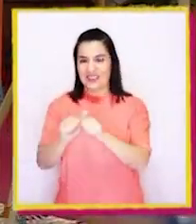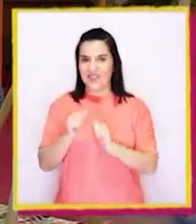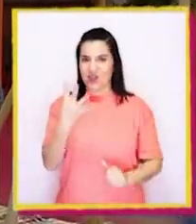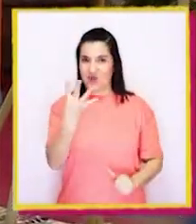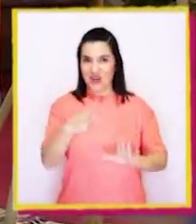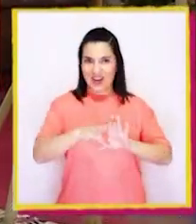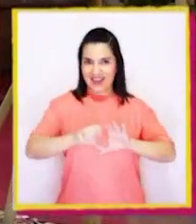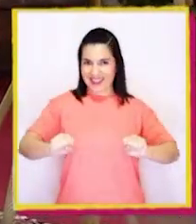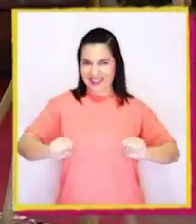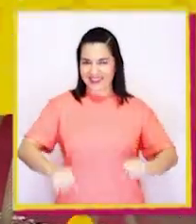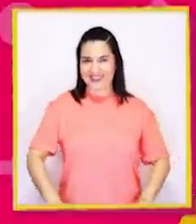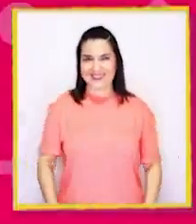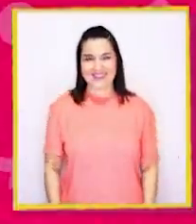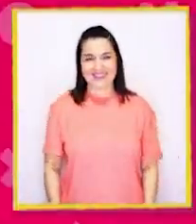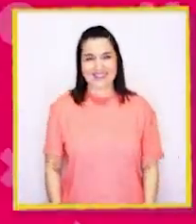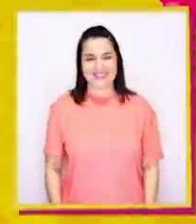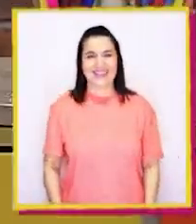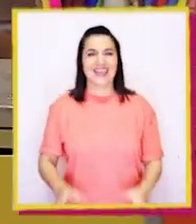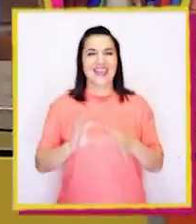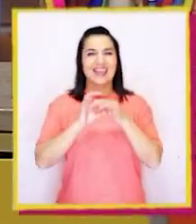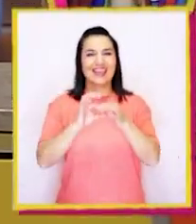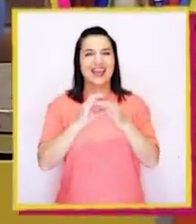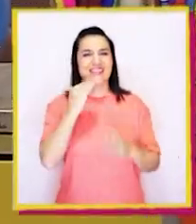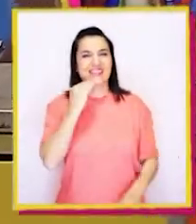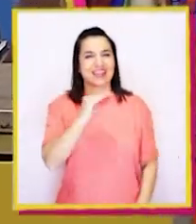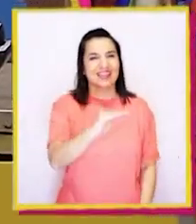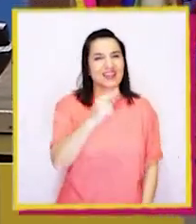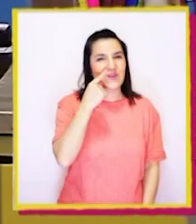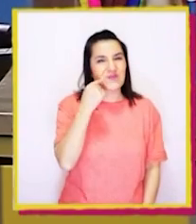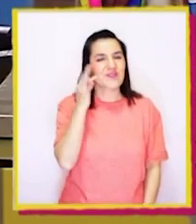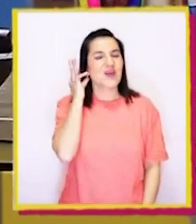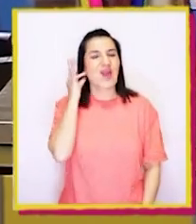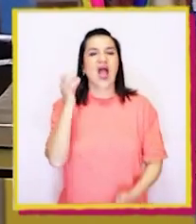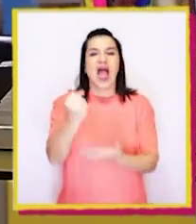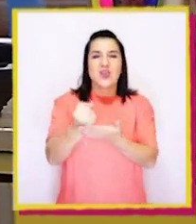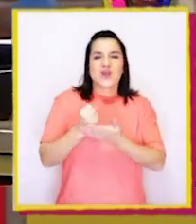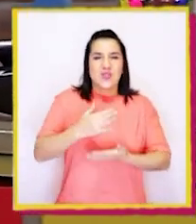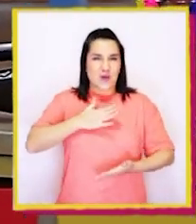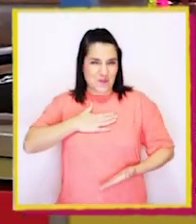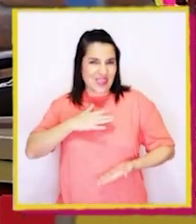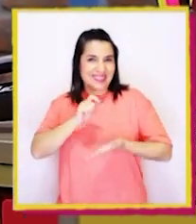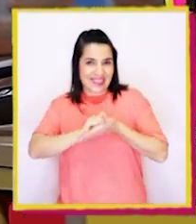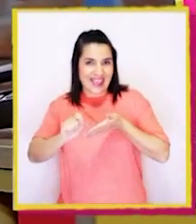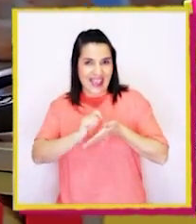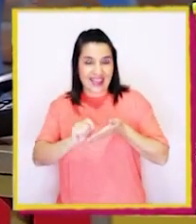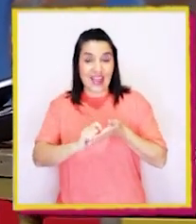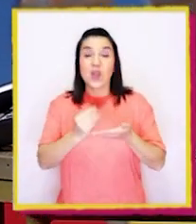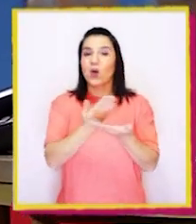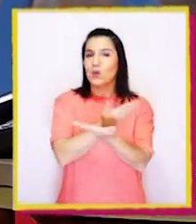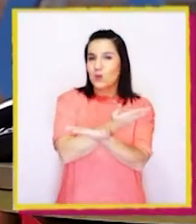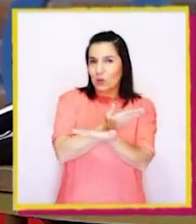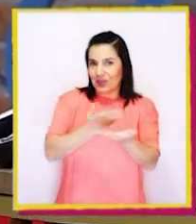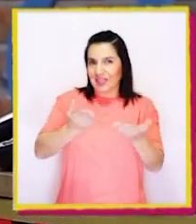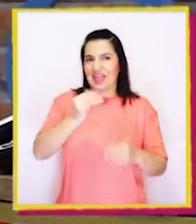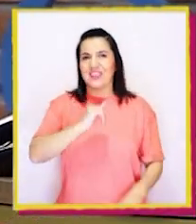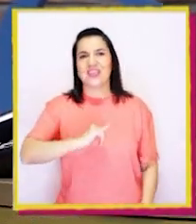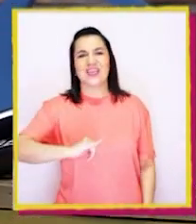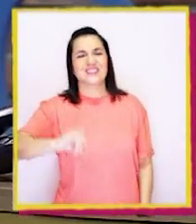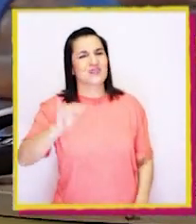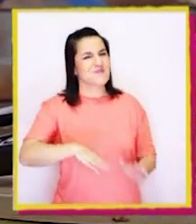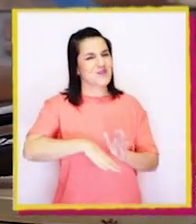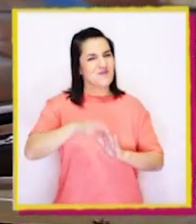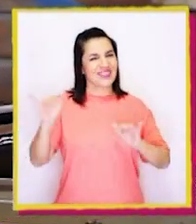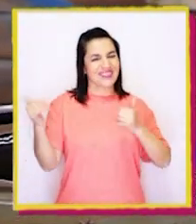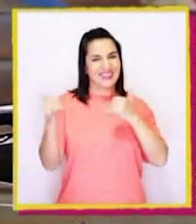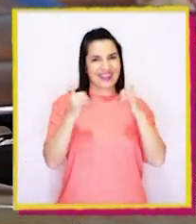cuatro! ¡Listo! Gracias, niños y niñas, por haberme ayudado en mi tarea. Con ustedes siempre